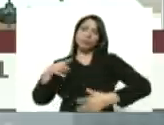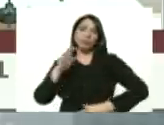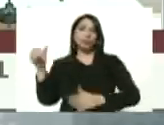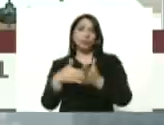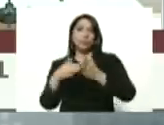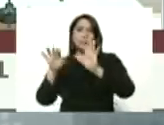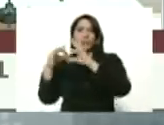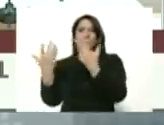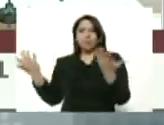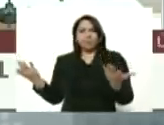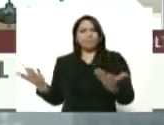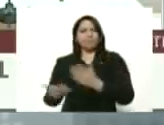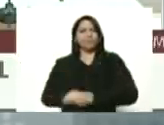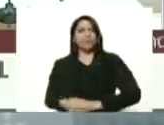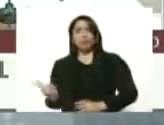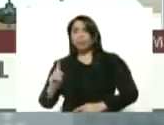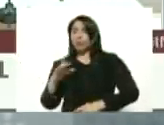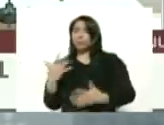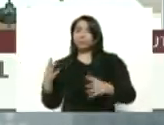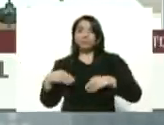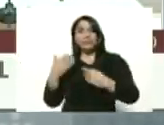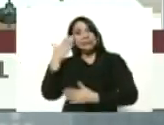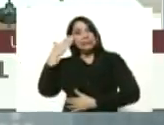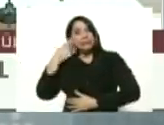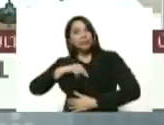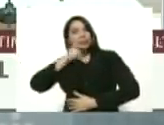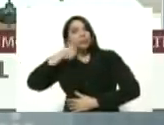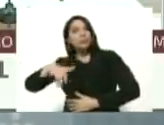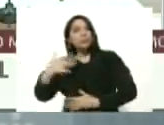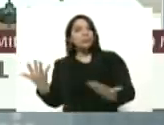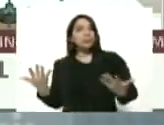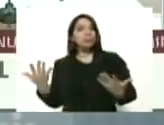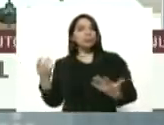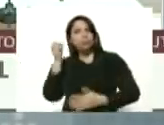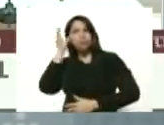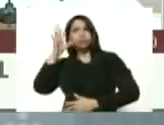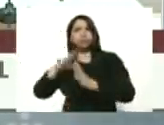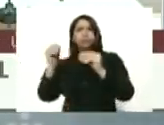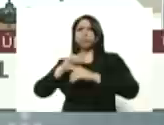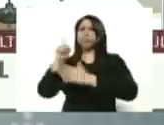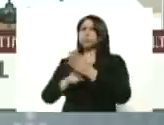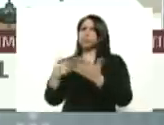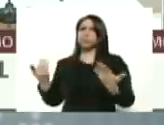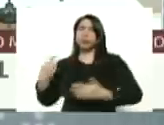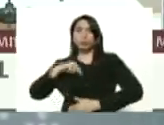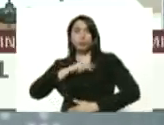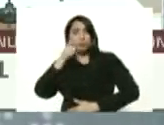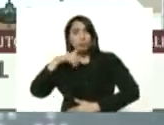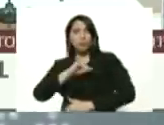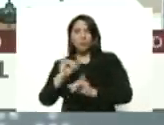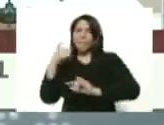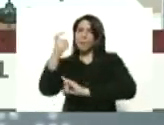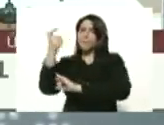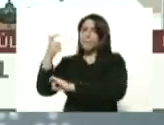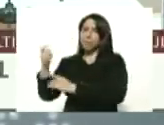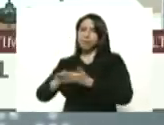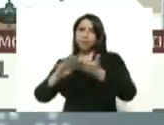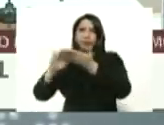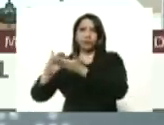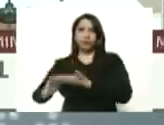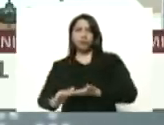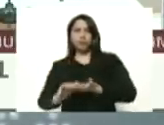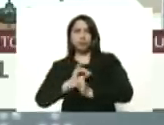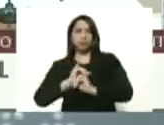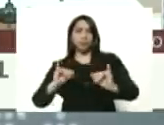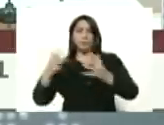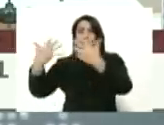mil familias pero no contaban que nuestro pueblo es capaz de todo y nuestro pueblo ya está buscando soluciones y